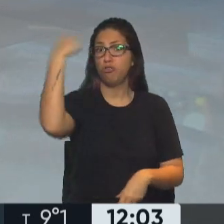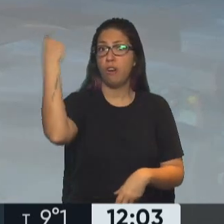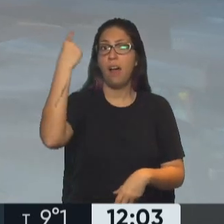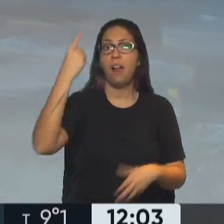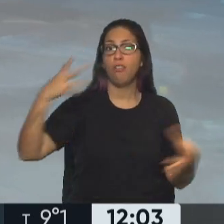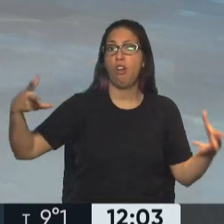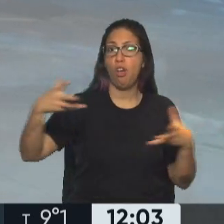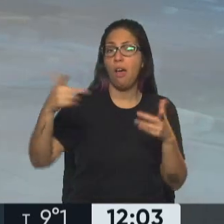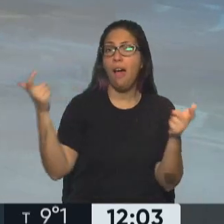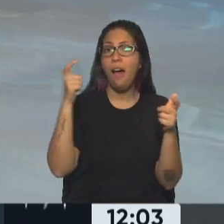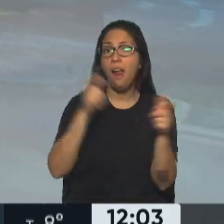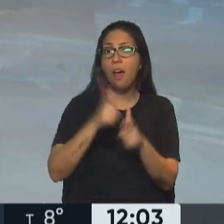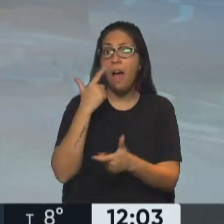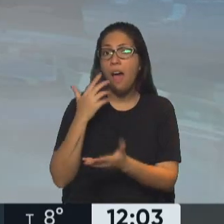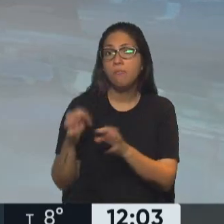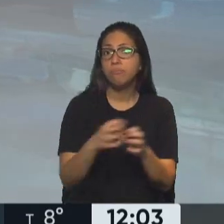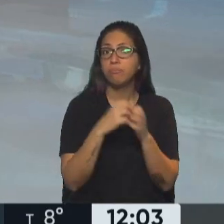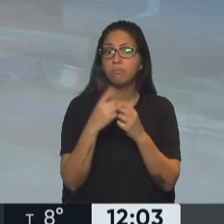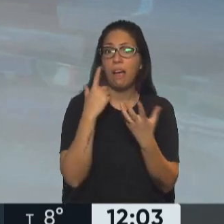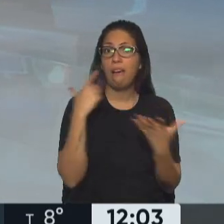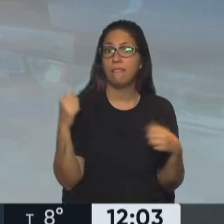empresas transportistas que son las que están llevando a cabo esta medida.